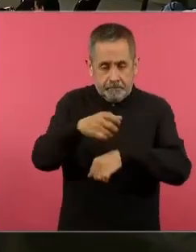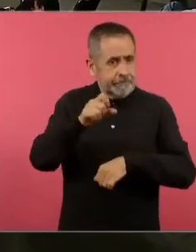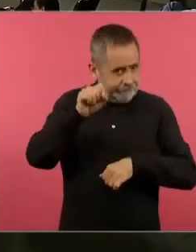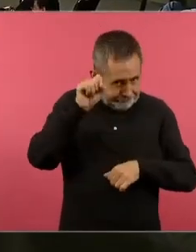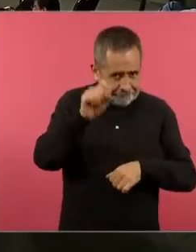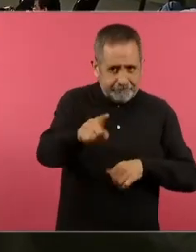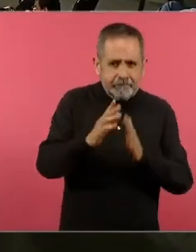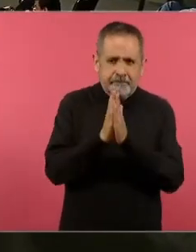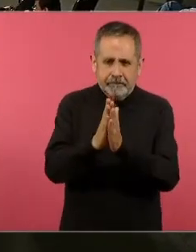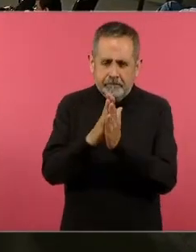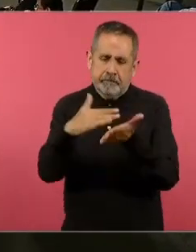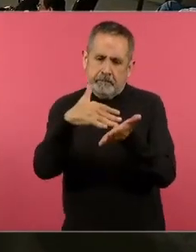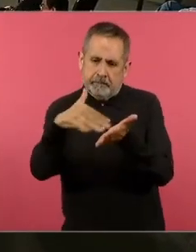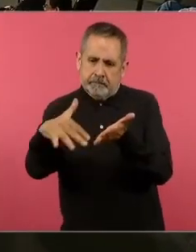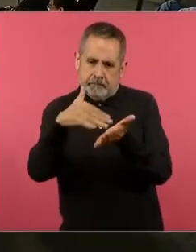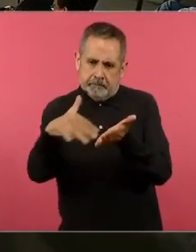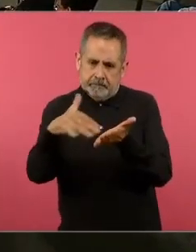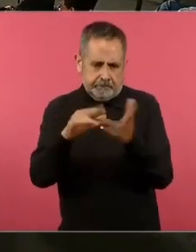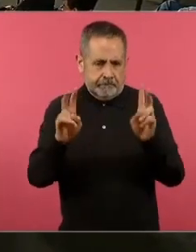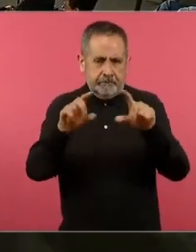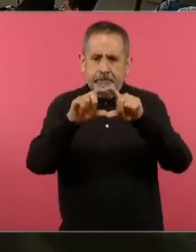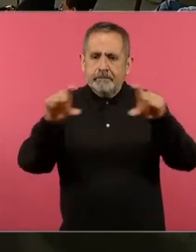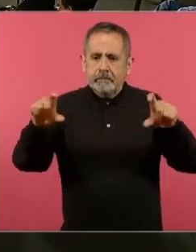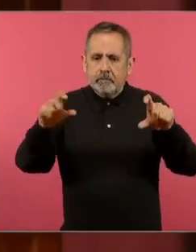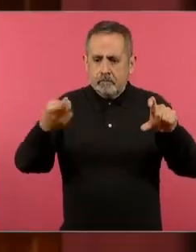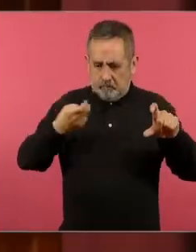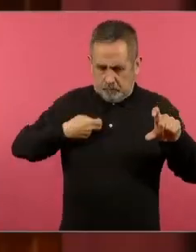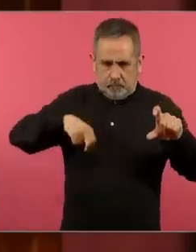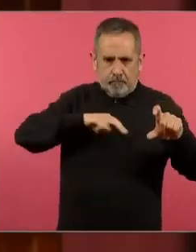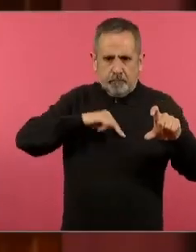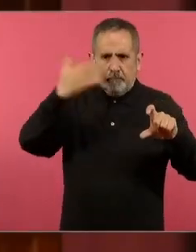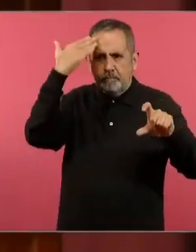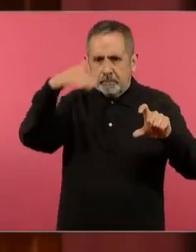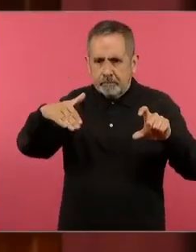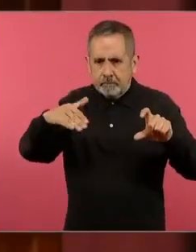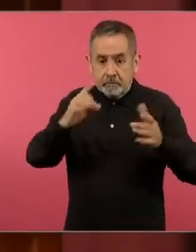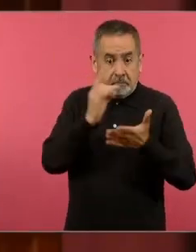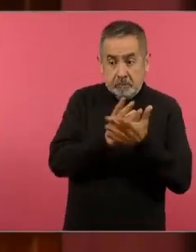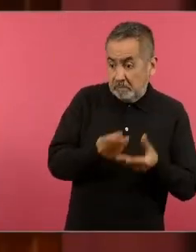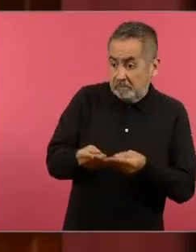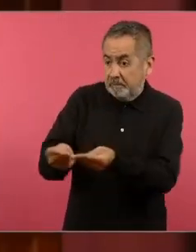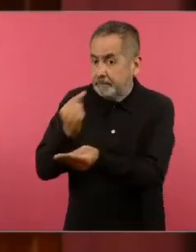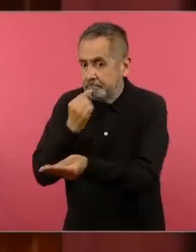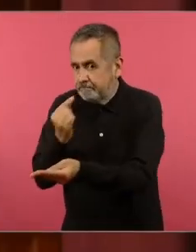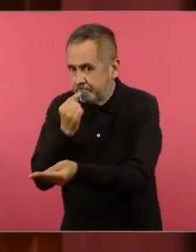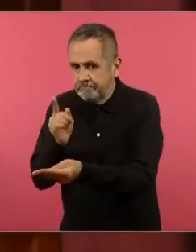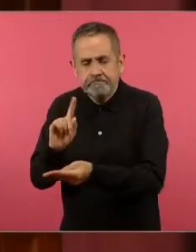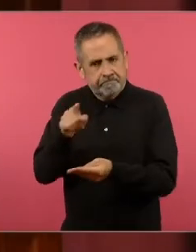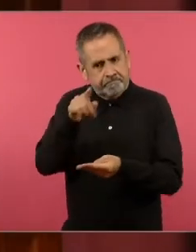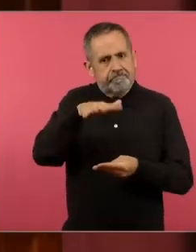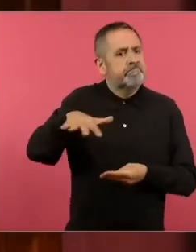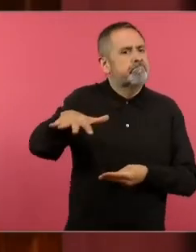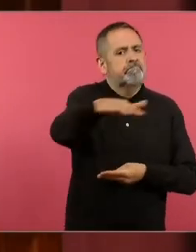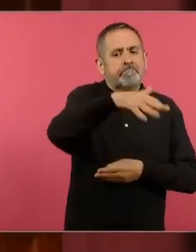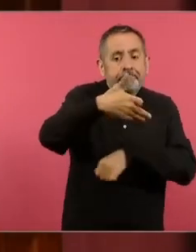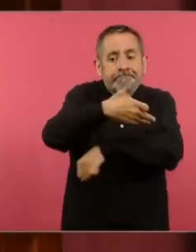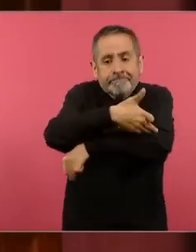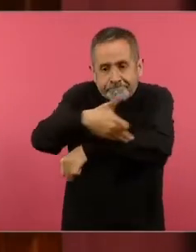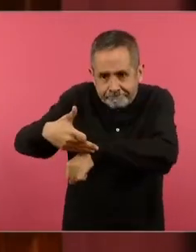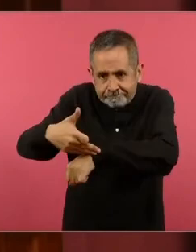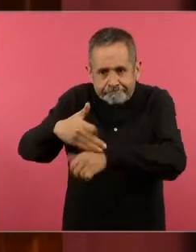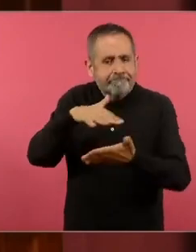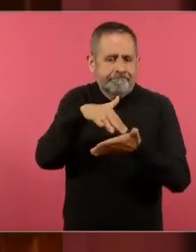favor lean el libro nuestros saberes el libro nuestros saberes no es solamente para los niños es un libro para la familia